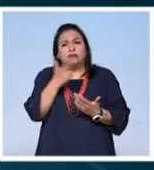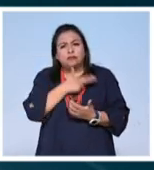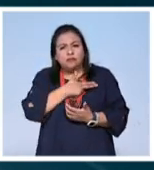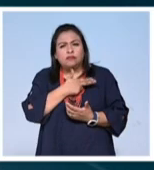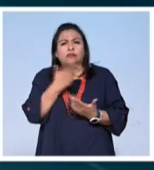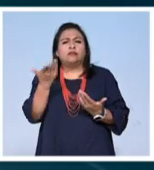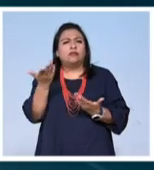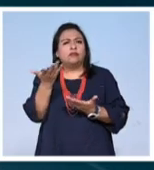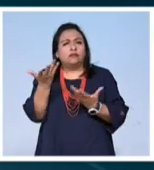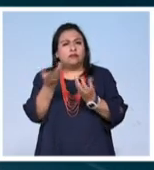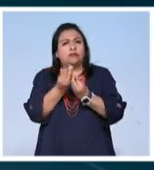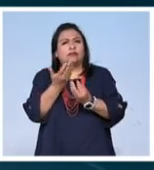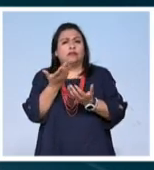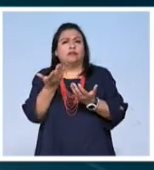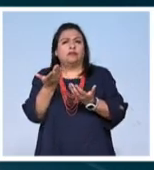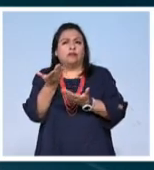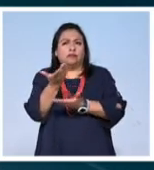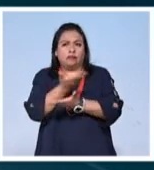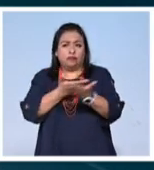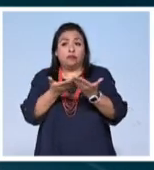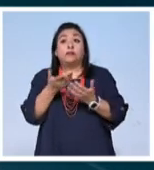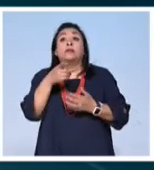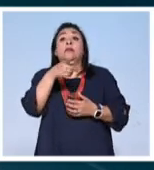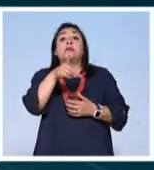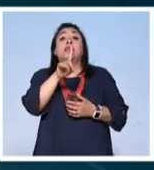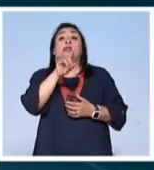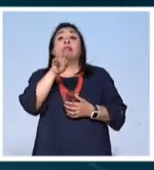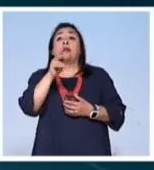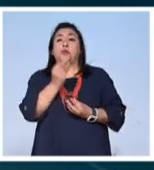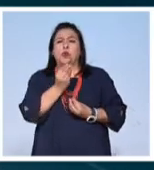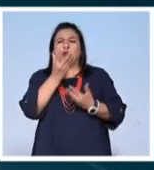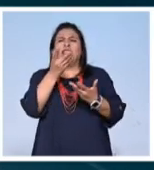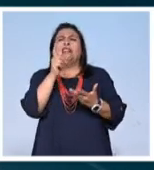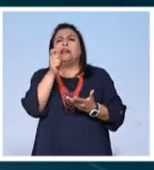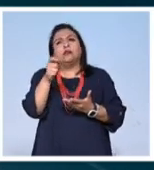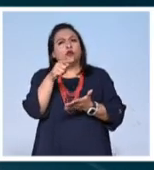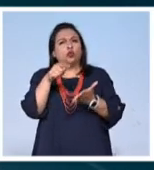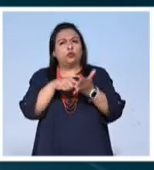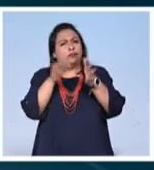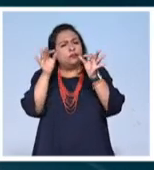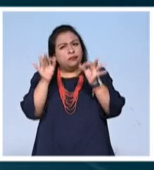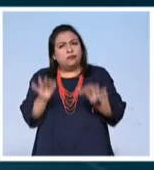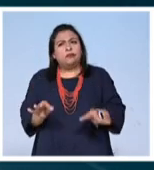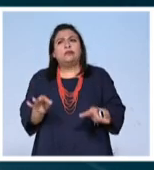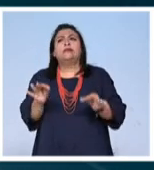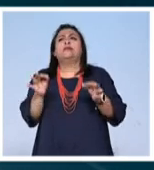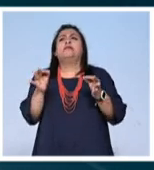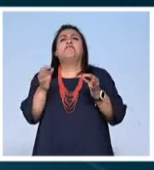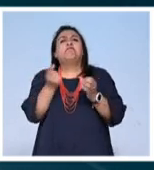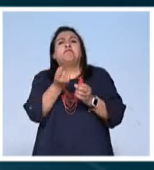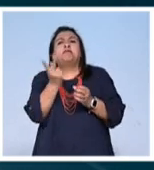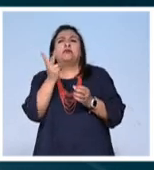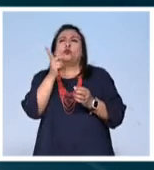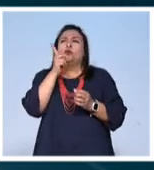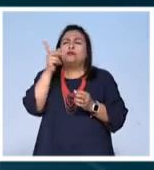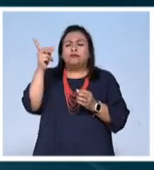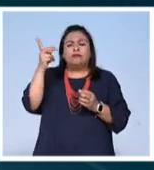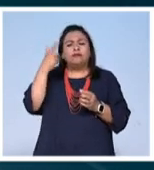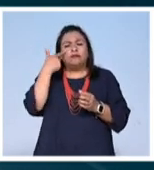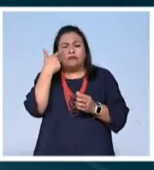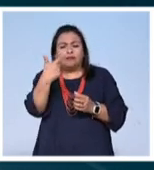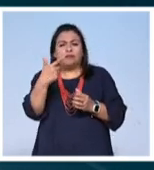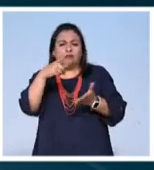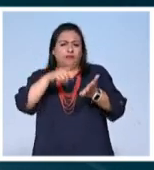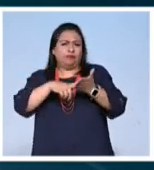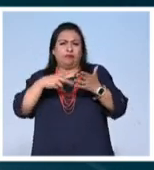de su compañía física. David ha hecho de la poesía un sitio original, una parcela de luz en donde habita